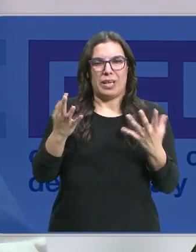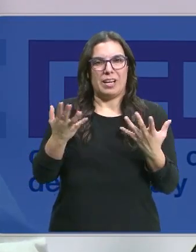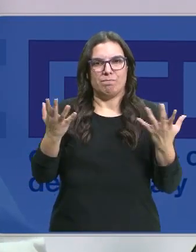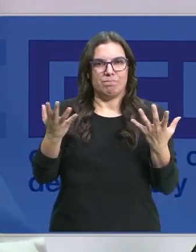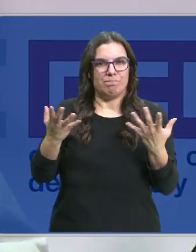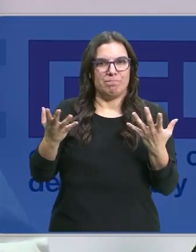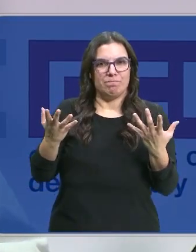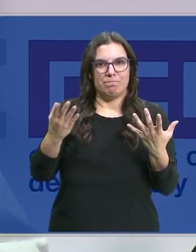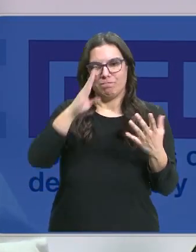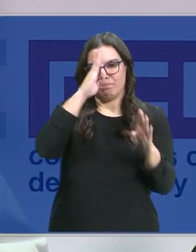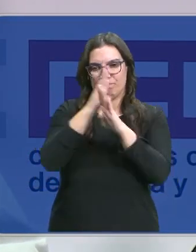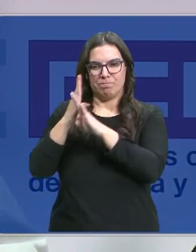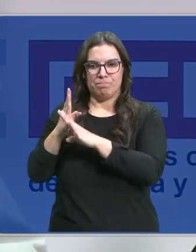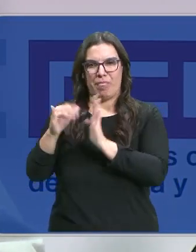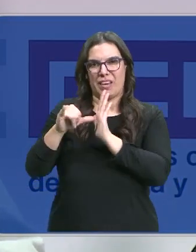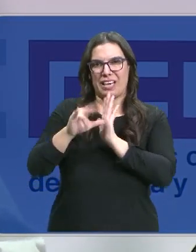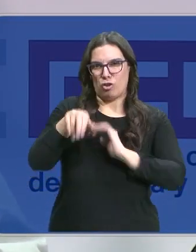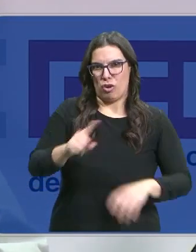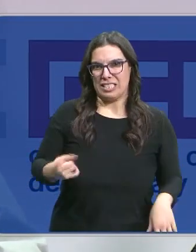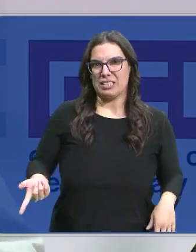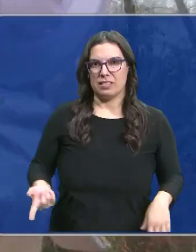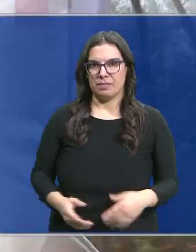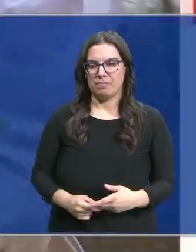lo que sería un corredor de cercanías.